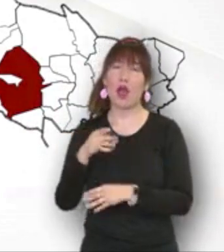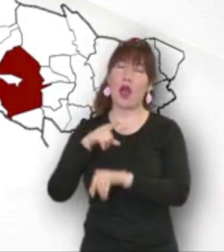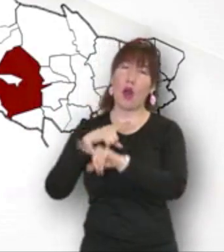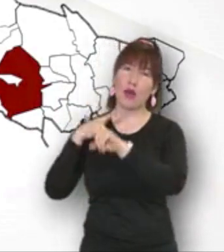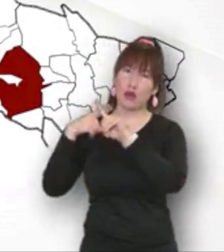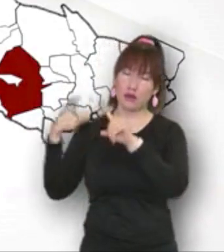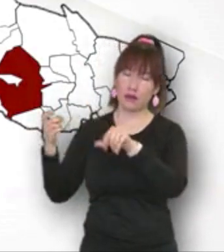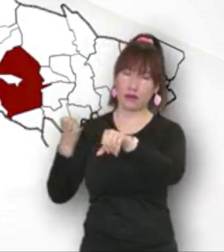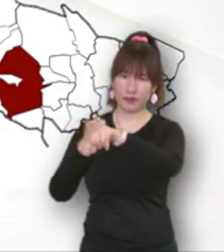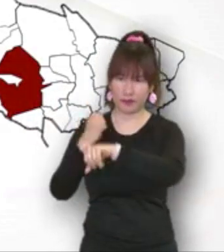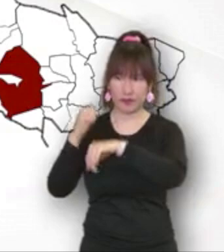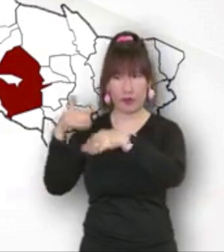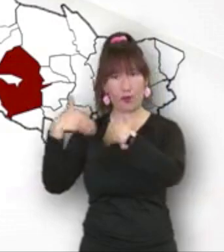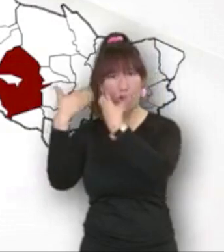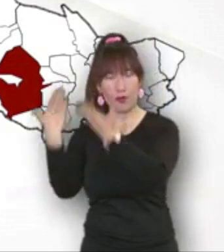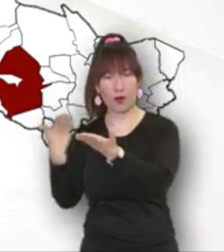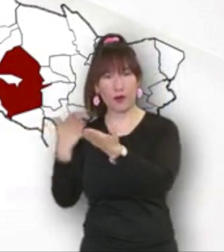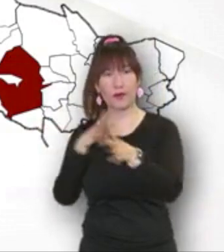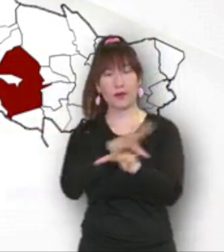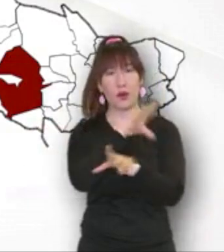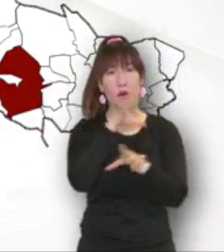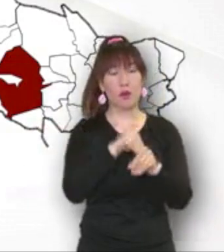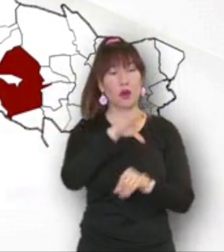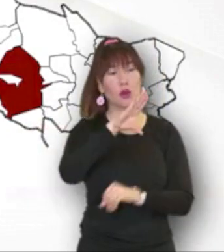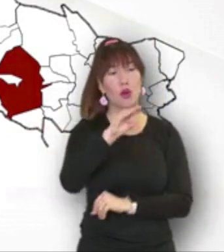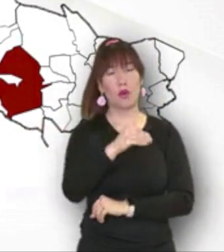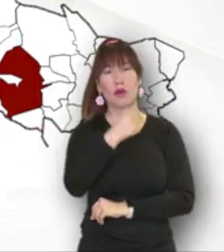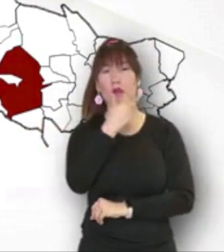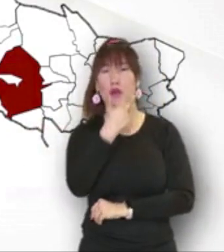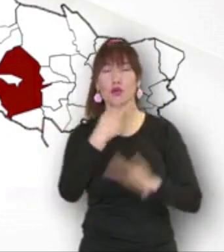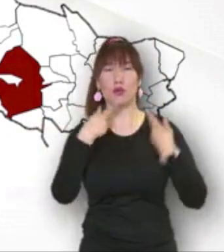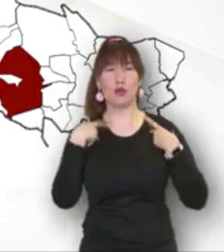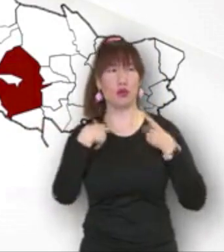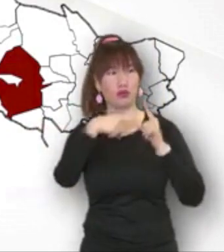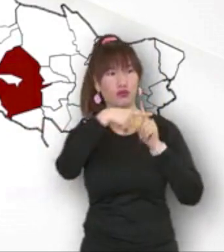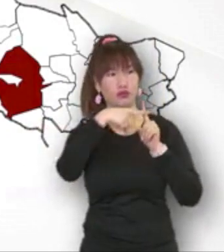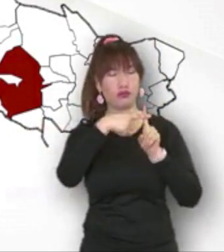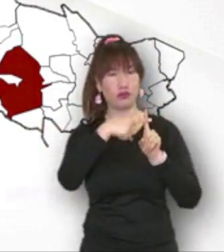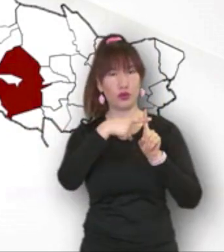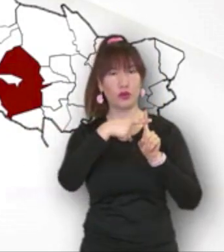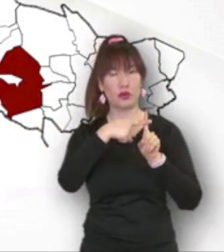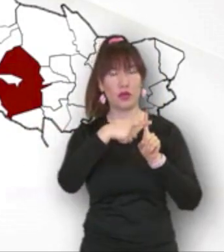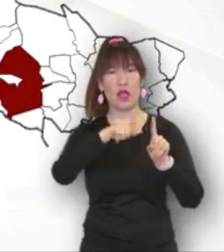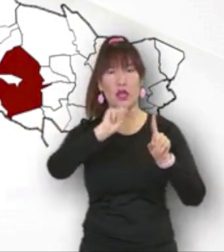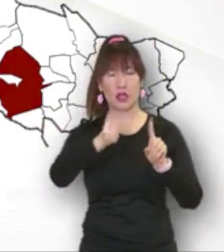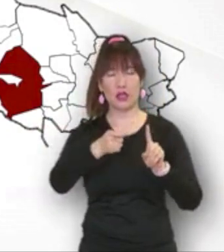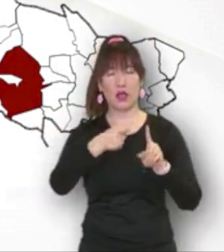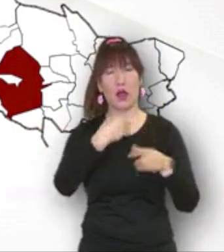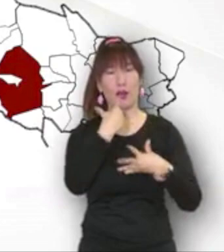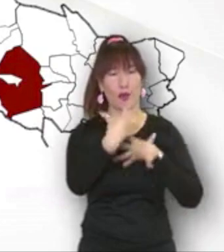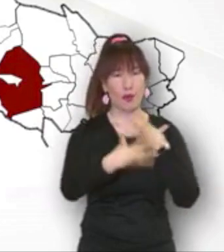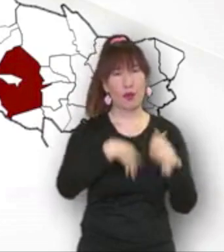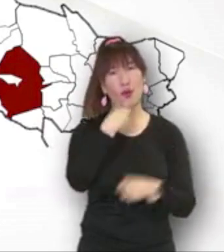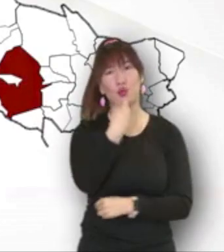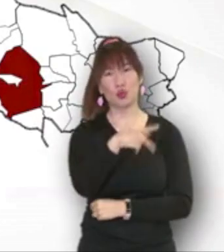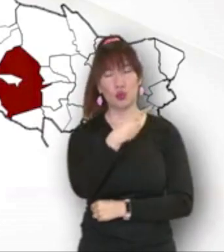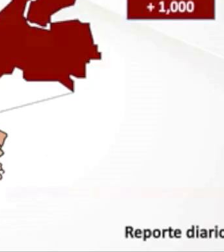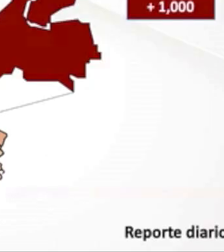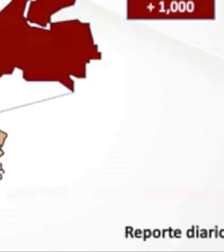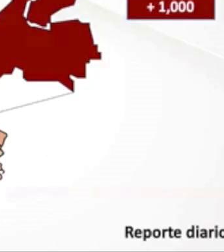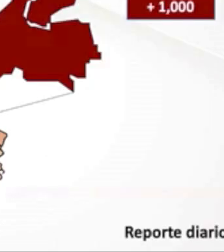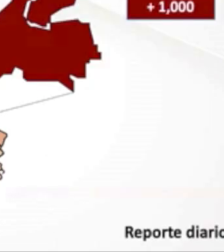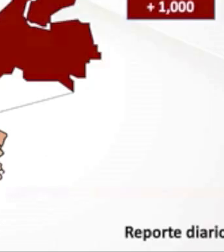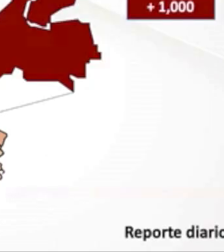la enfermedad de manera local en nueve de los 58 municipios del estado. Así lo informó el director de Salud Pública, Fernando Hernández Maldonado.